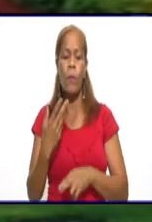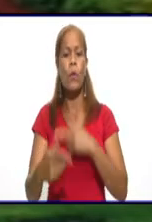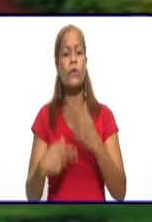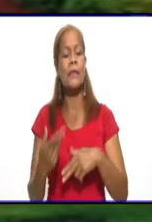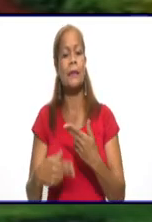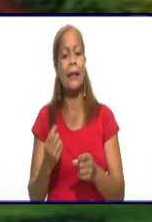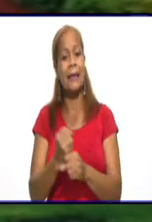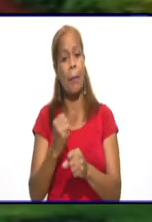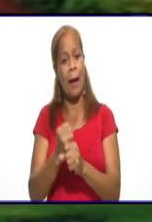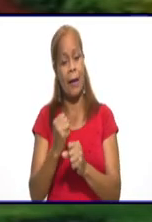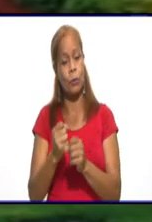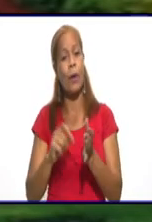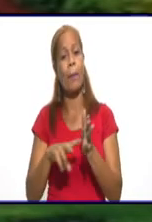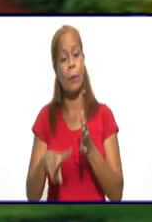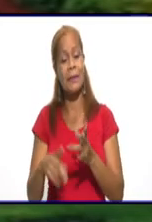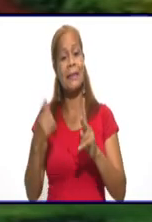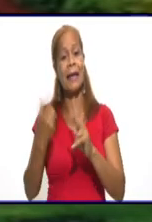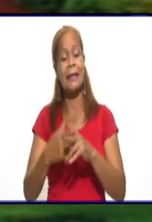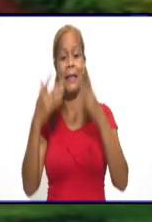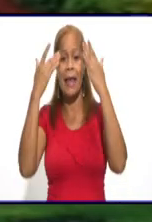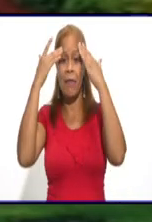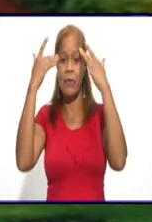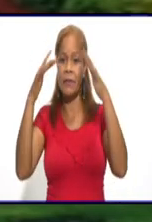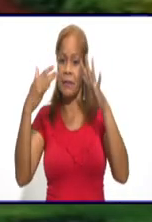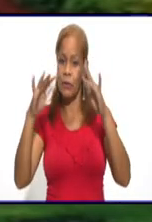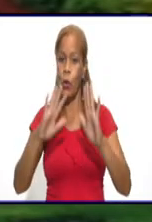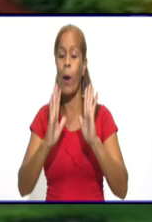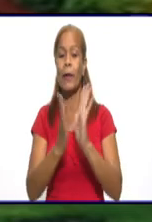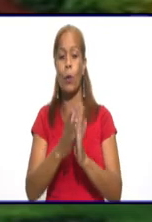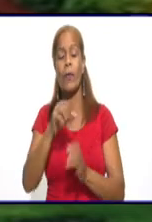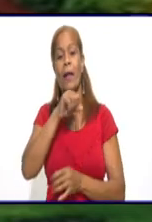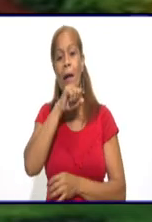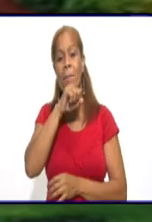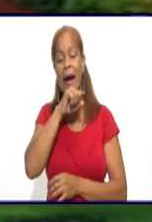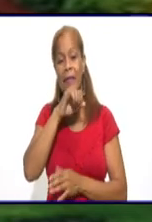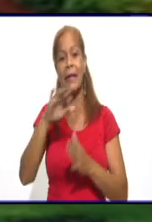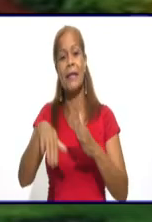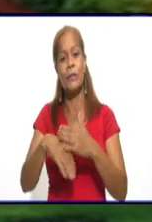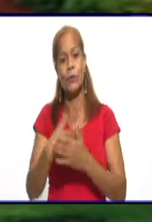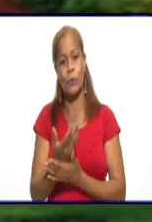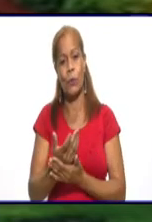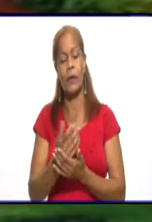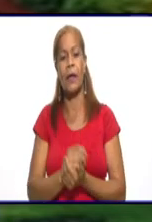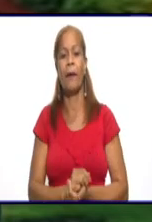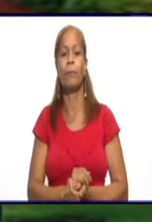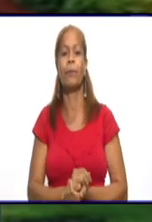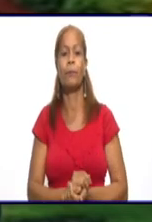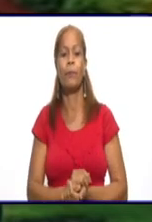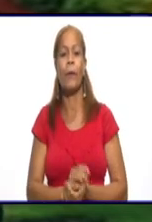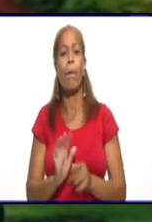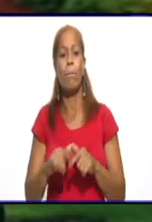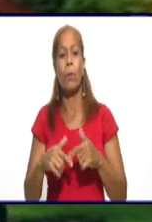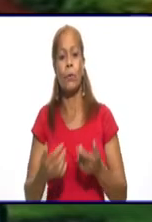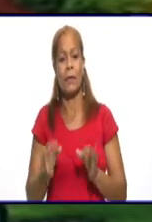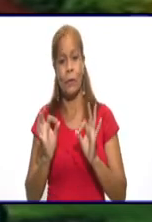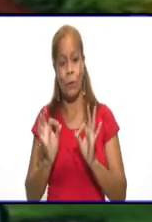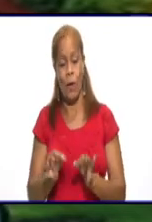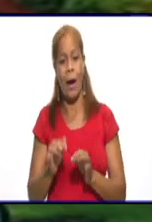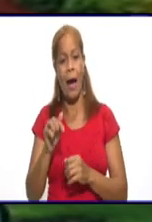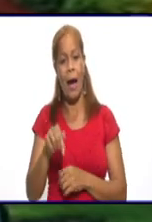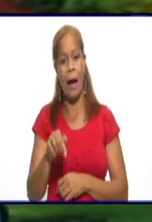provincia, y la felicitación a las madres en su día y al colectivo de nuestro canal. Por cierto, ya tenemos con nosotros